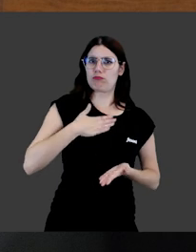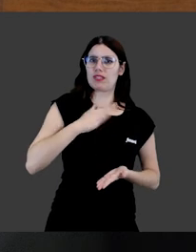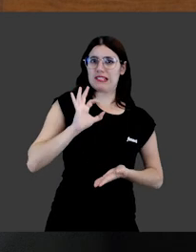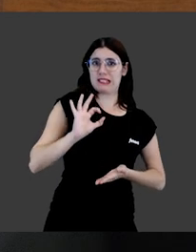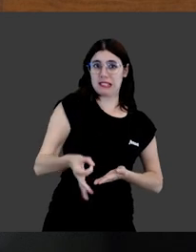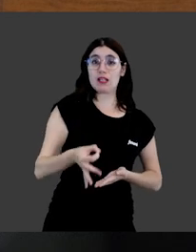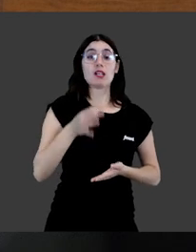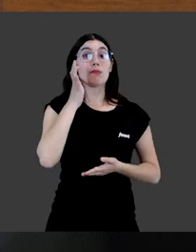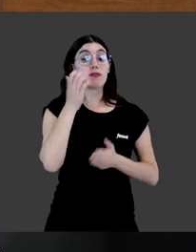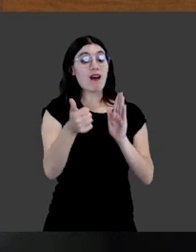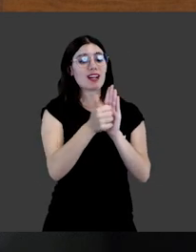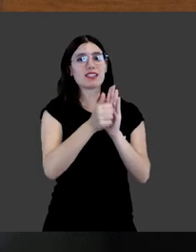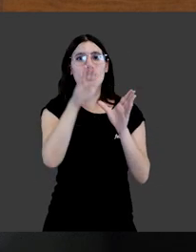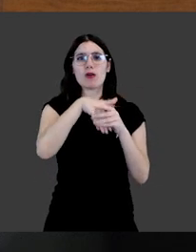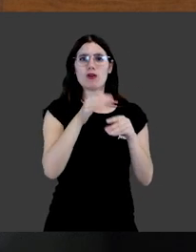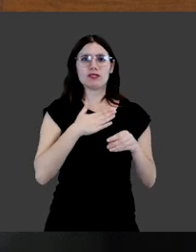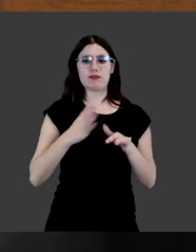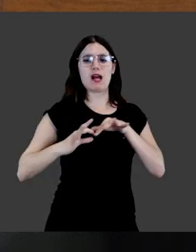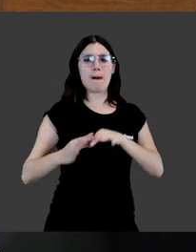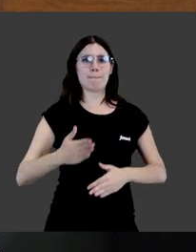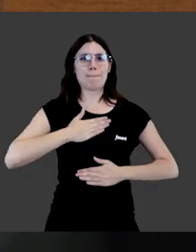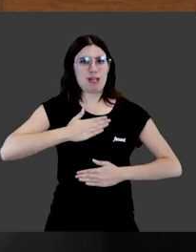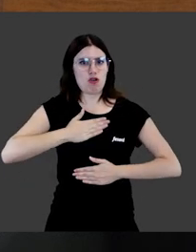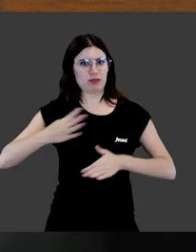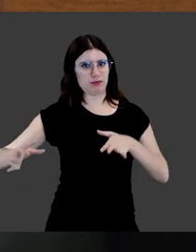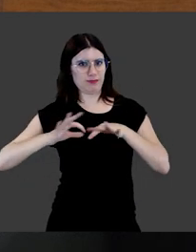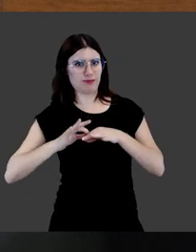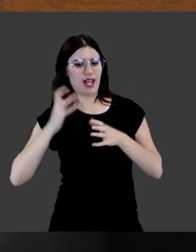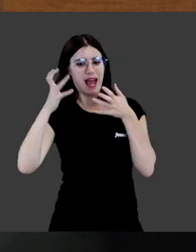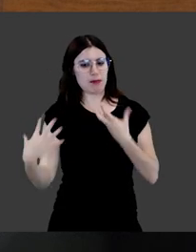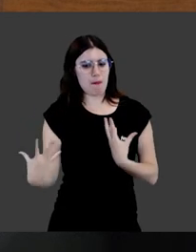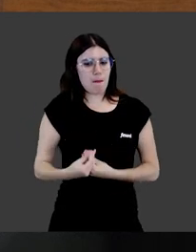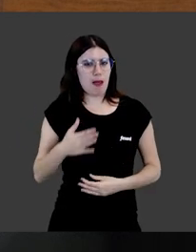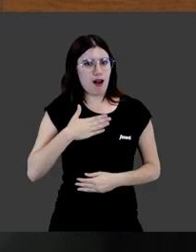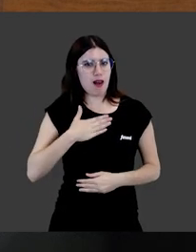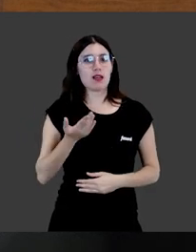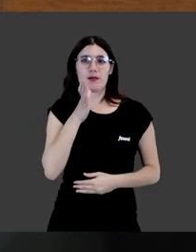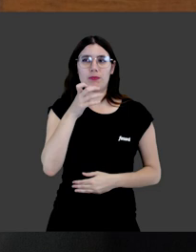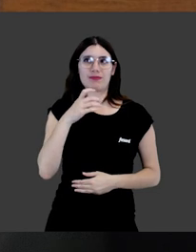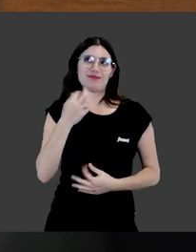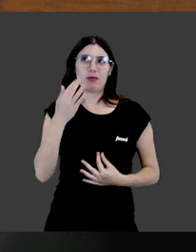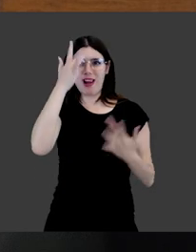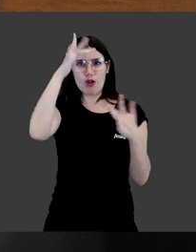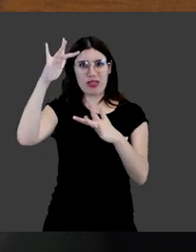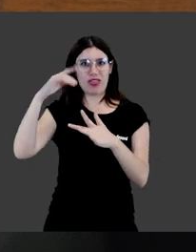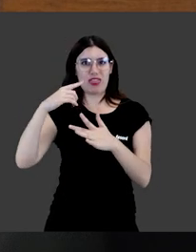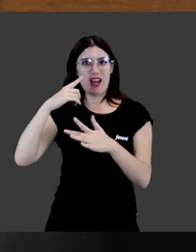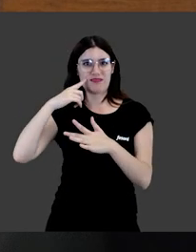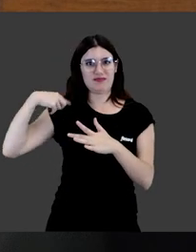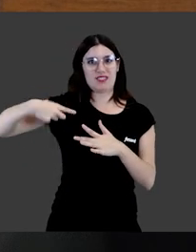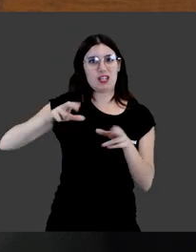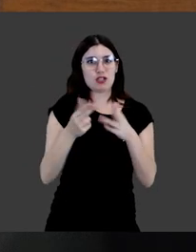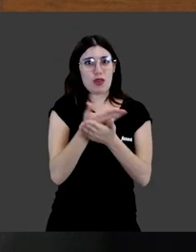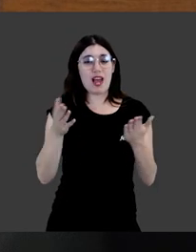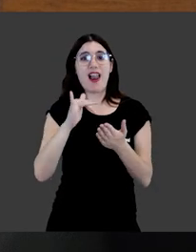Es un artículo que realmente sigue conteniendo esa idea de pertenencia del animal que está plenamente enraizada en nuestra conciencia social